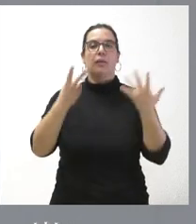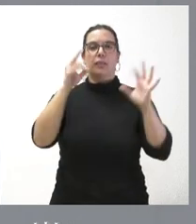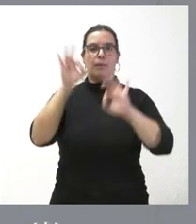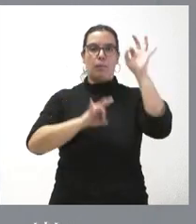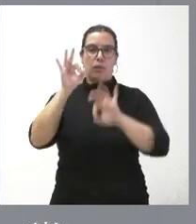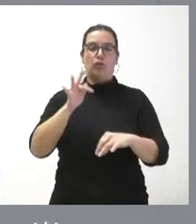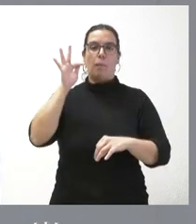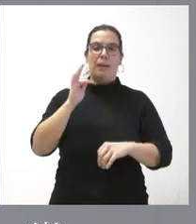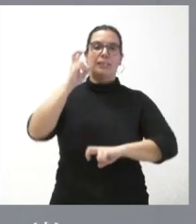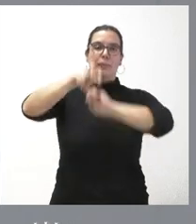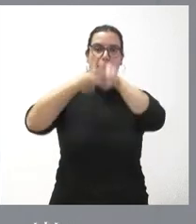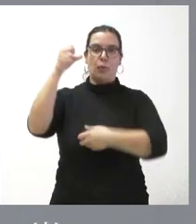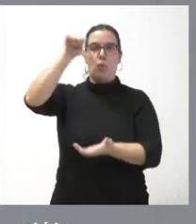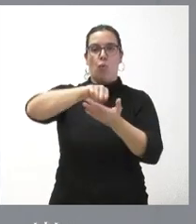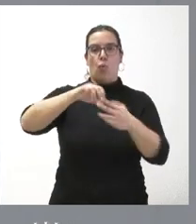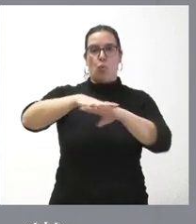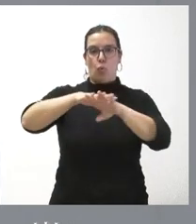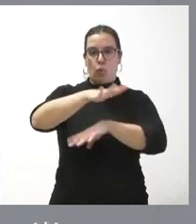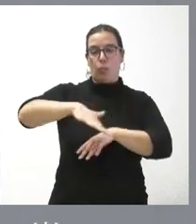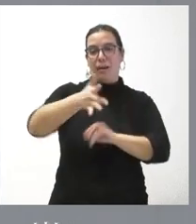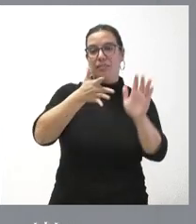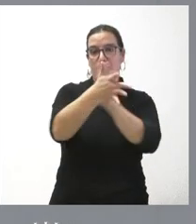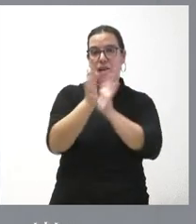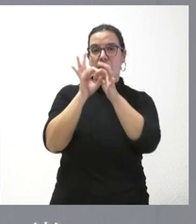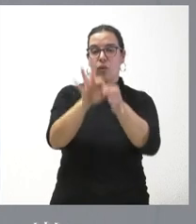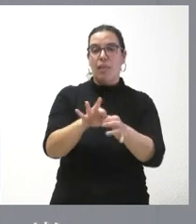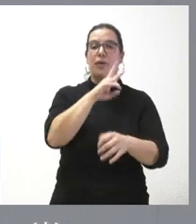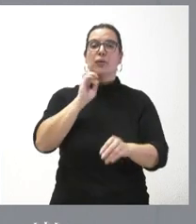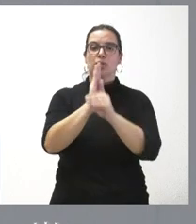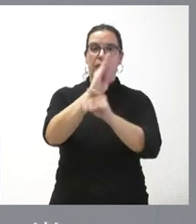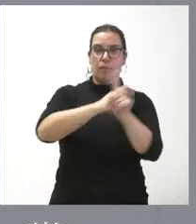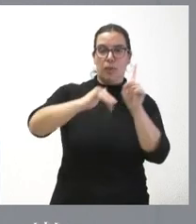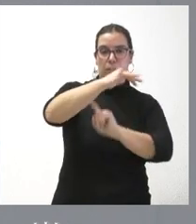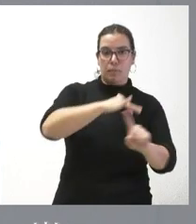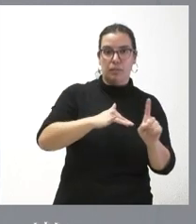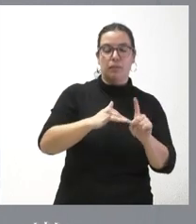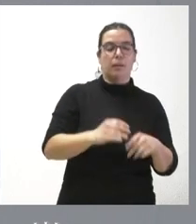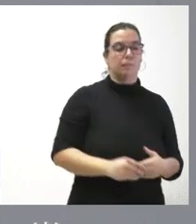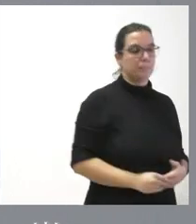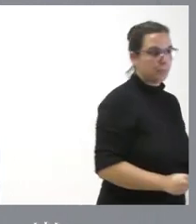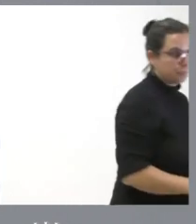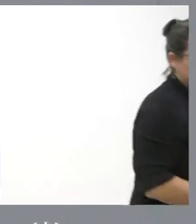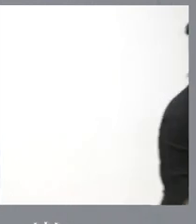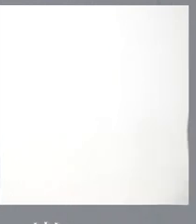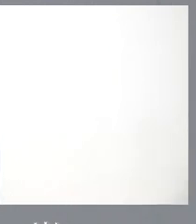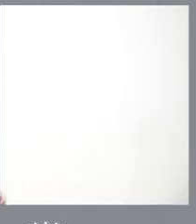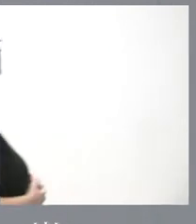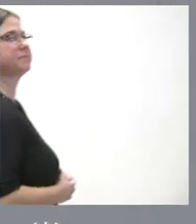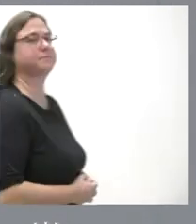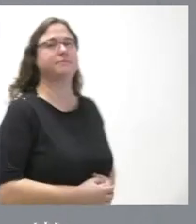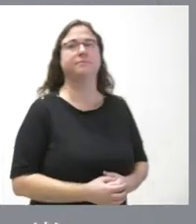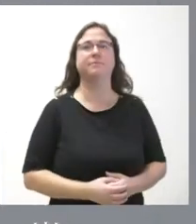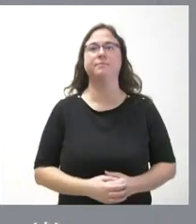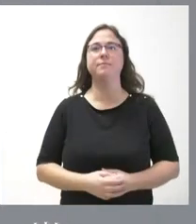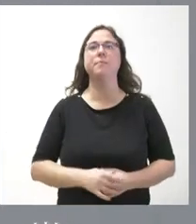regeneración urbana. Hablamos, por tanto, de actuaciones relacionadas con la sostenibilidad ambiental. Asimismo, medio millón de euros para la eficiencia